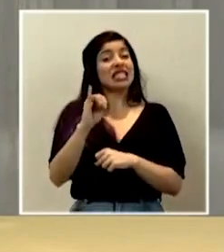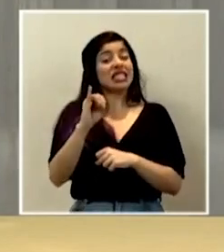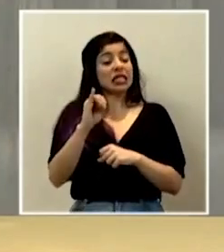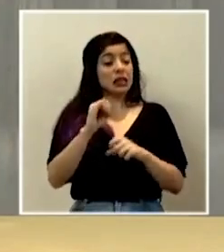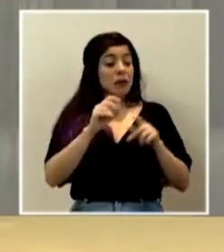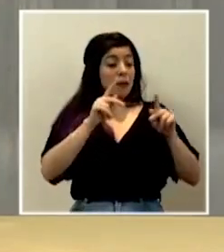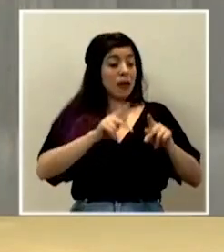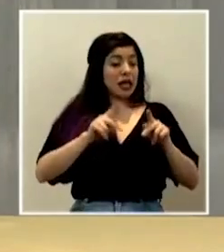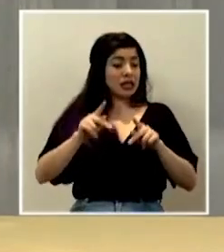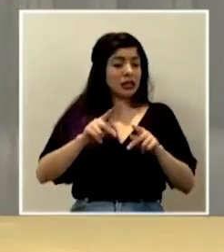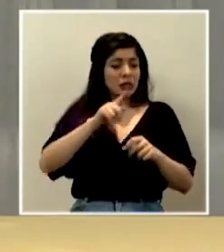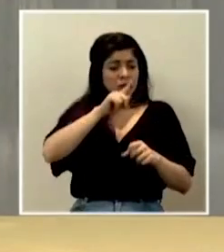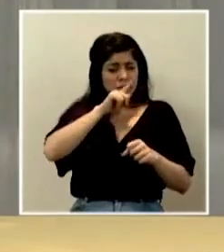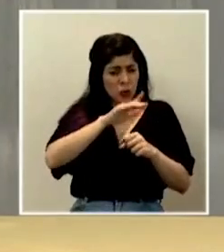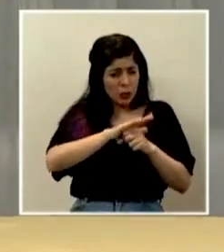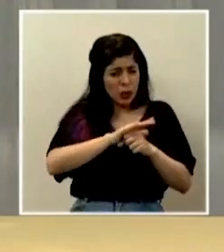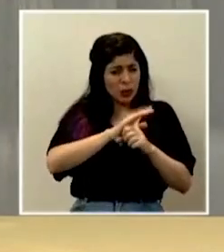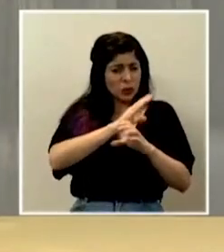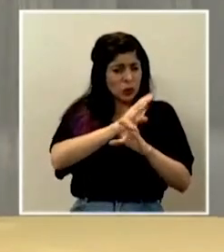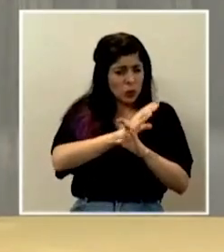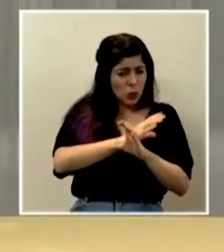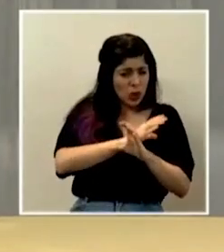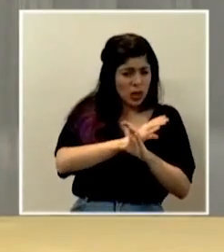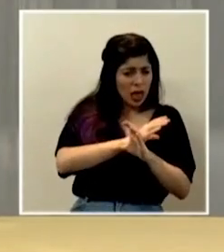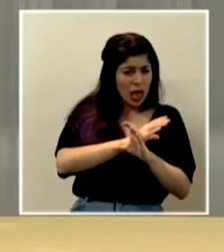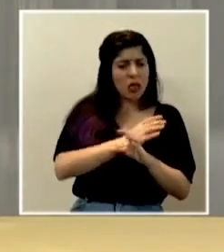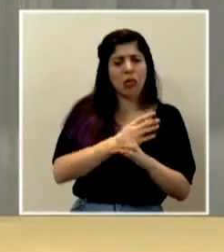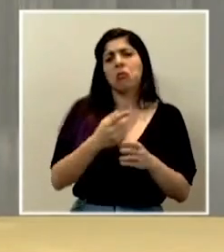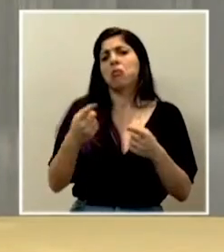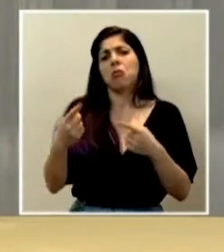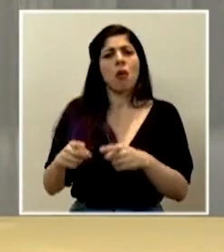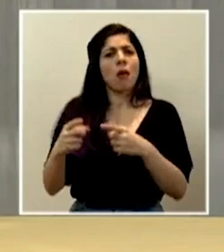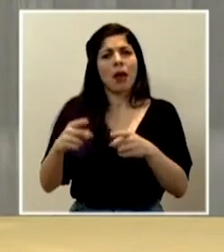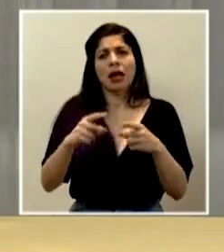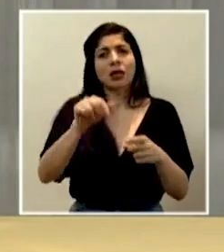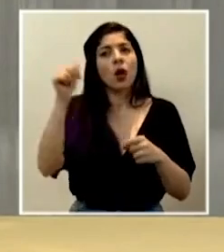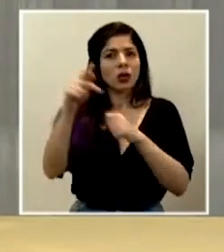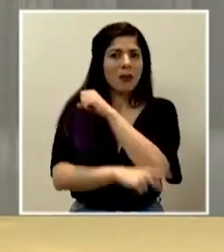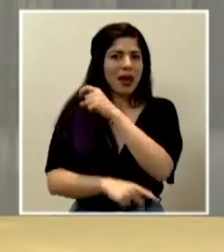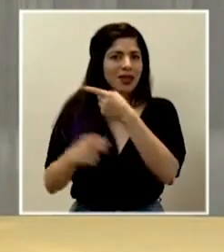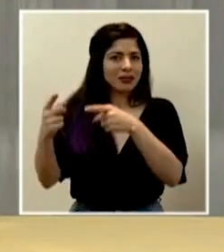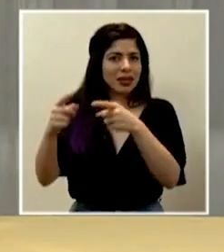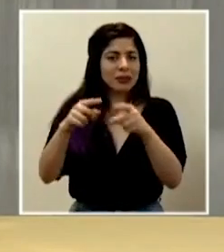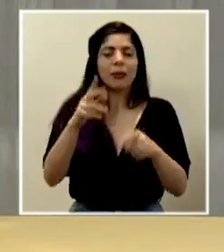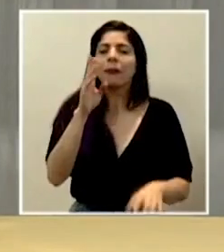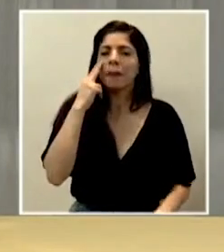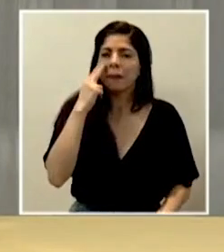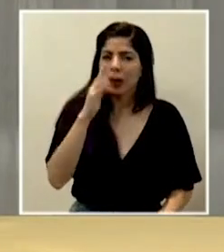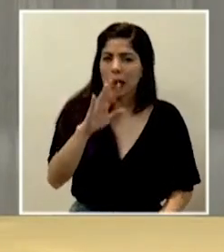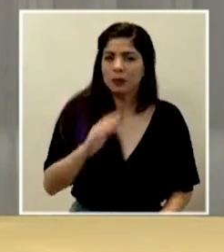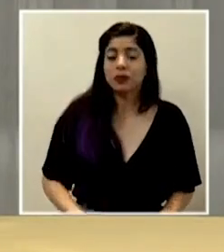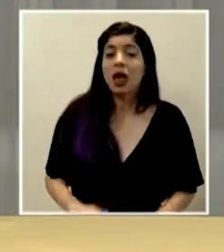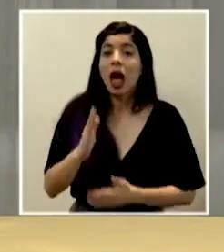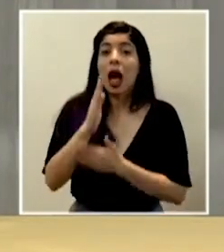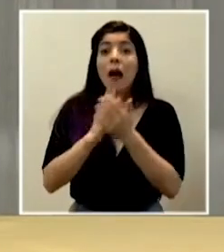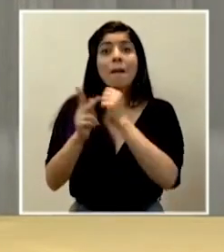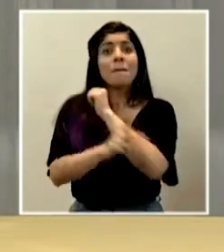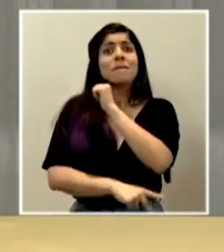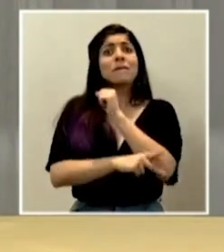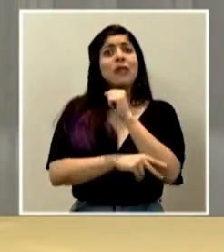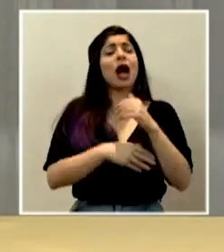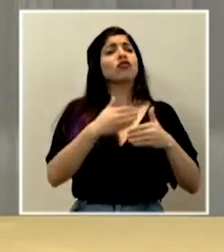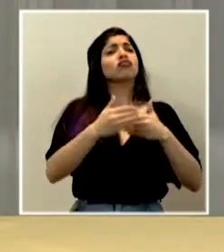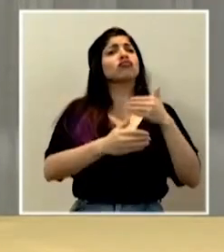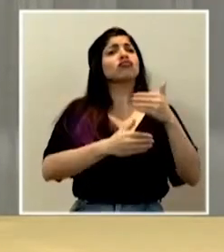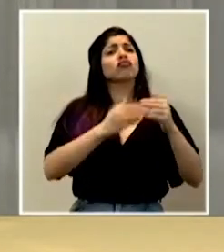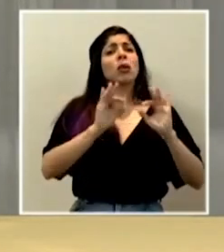todo el compromiso, con todo el cuidado, no va a ocurrir lo que ha ocurrido en otros países. Vean, hay países que han estado caminando muy bien,